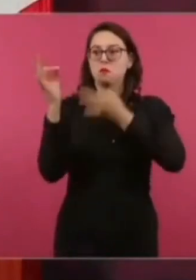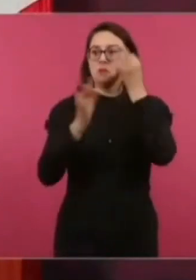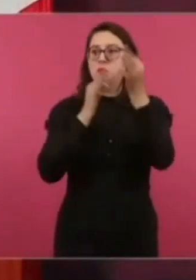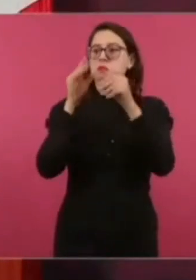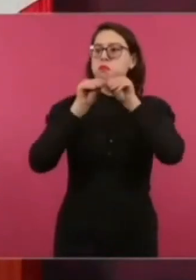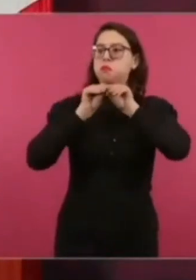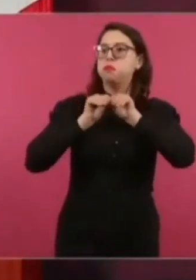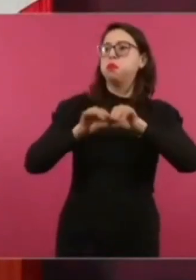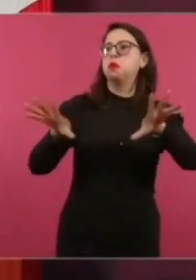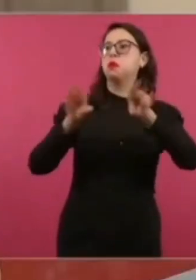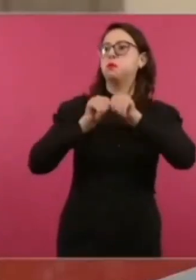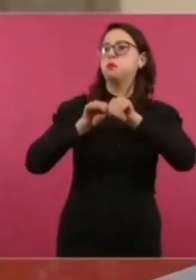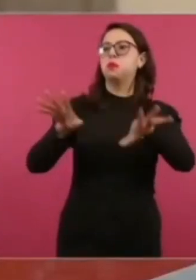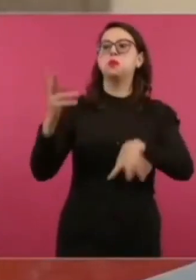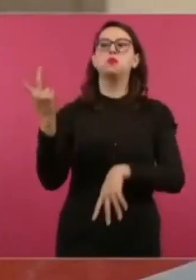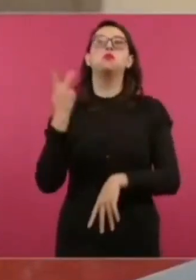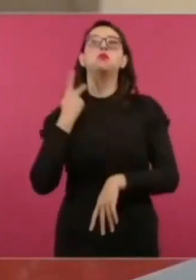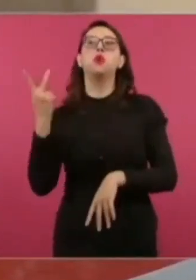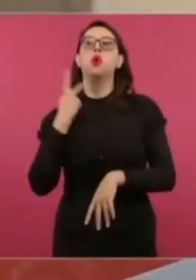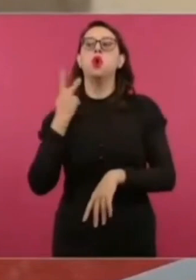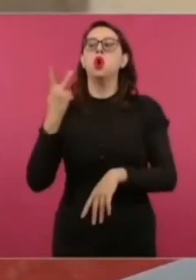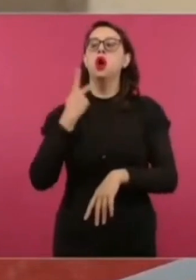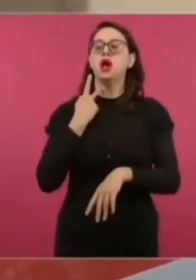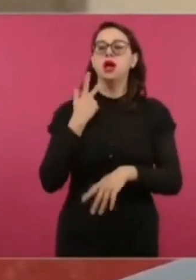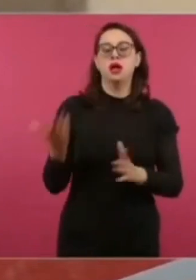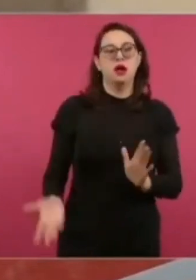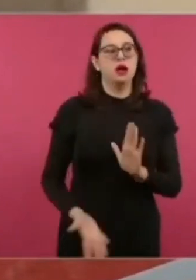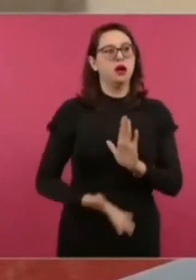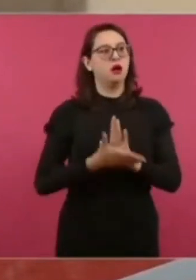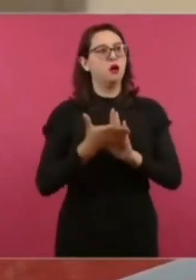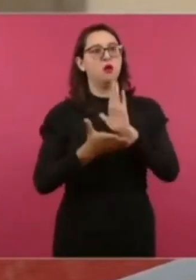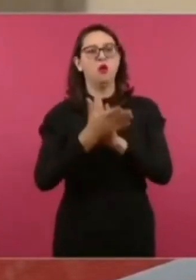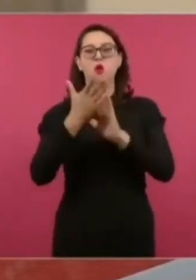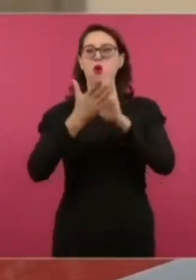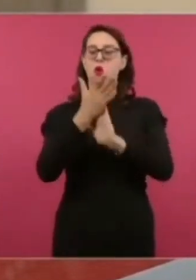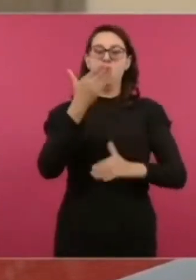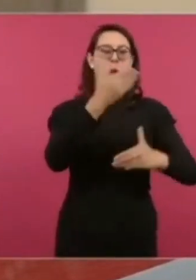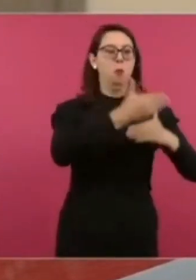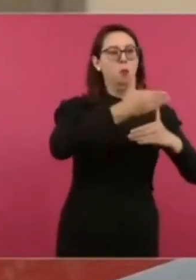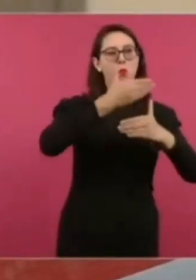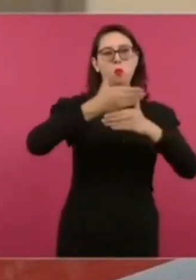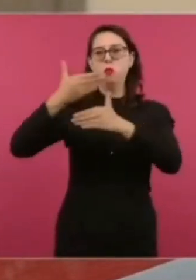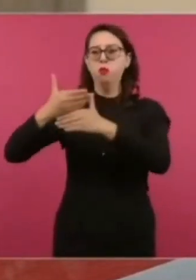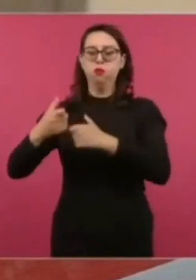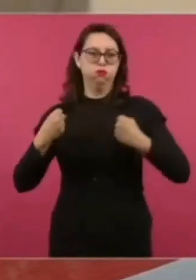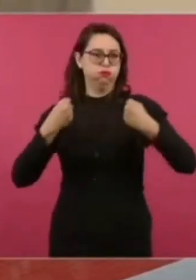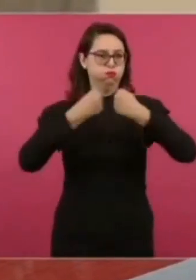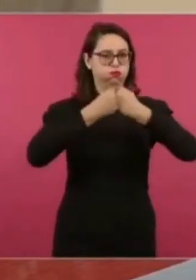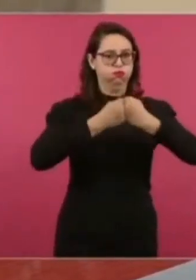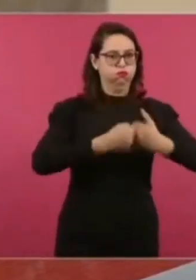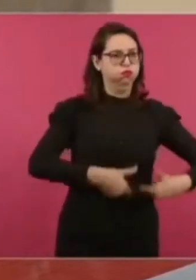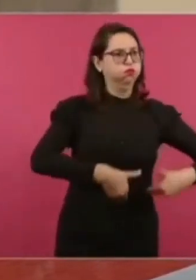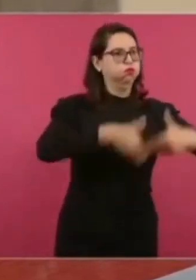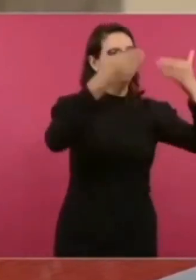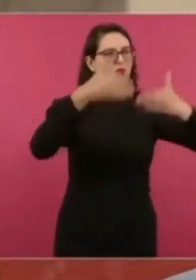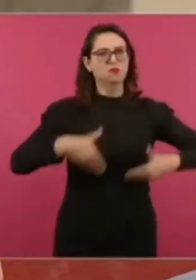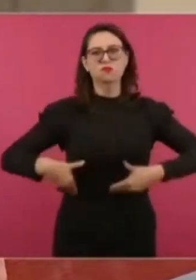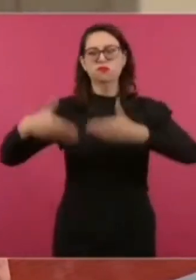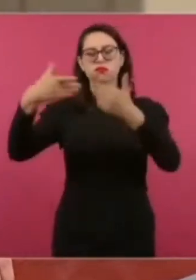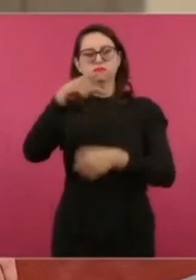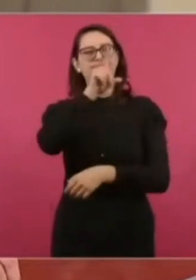construyendo muros en nuestra frontera, ni mucho menos actúa